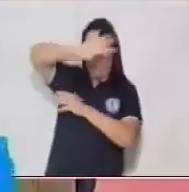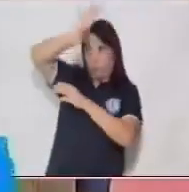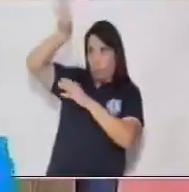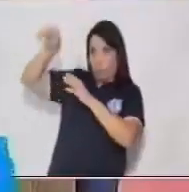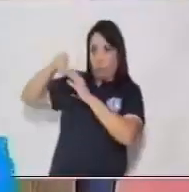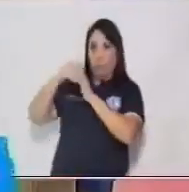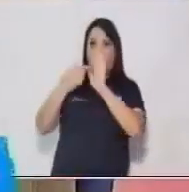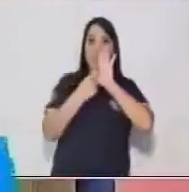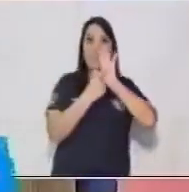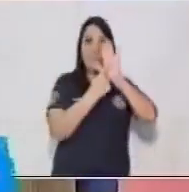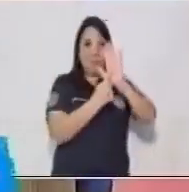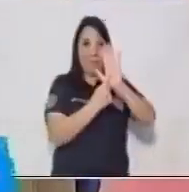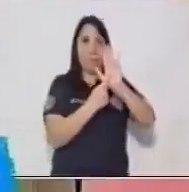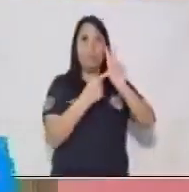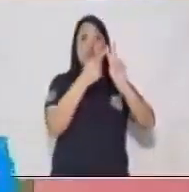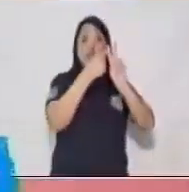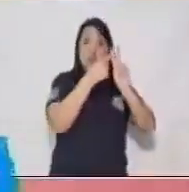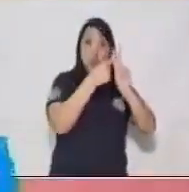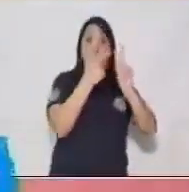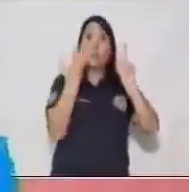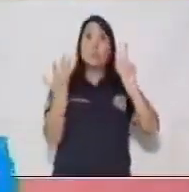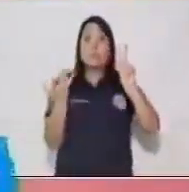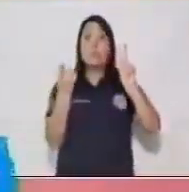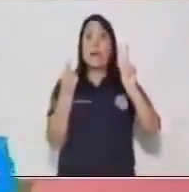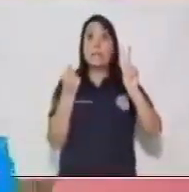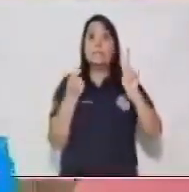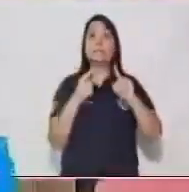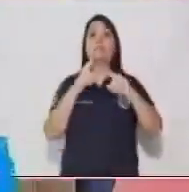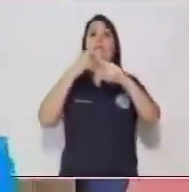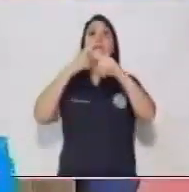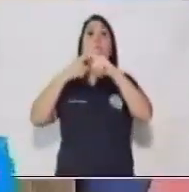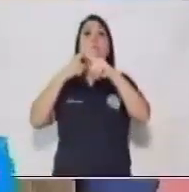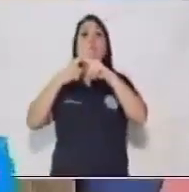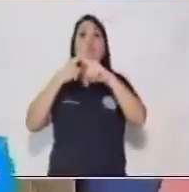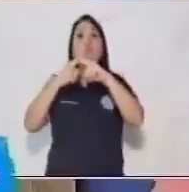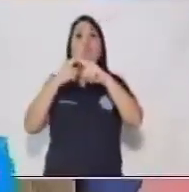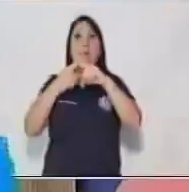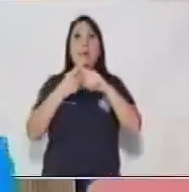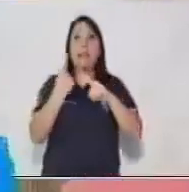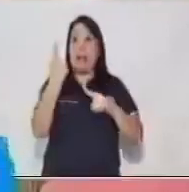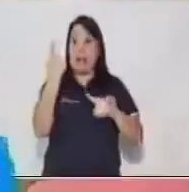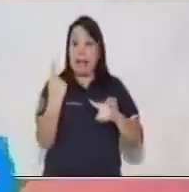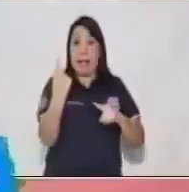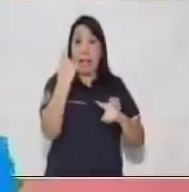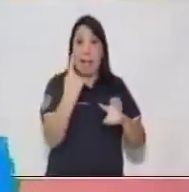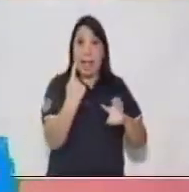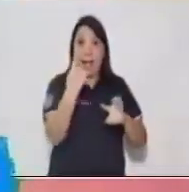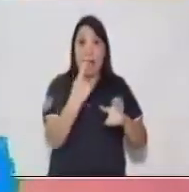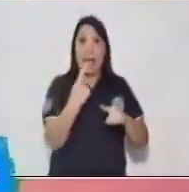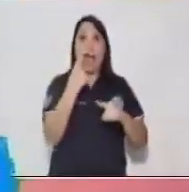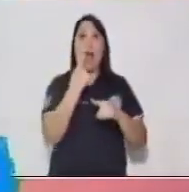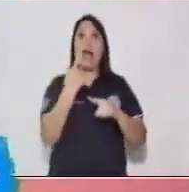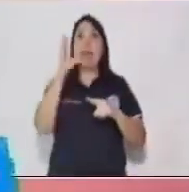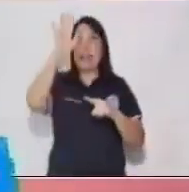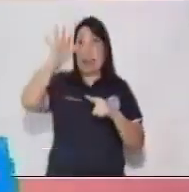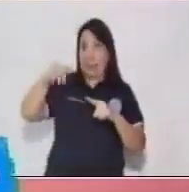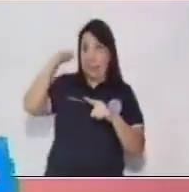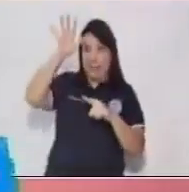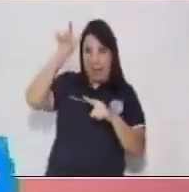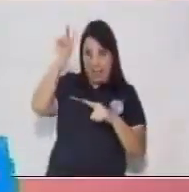Como número dos, vamos a multiplicar cada dato de la tabla por 3